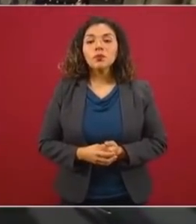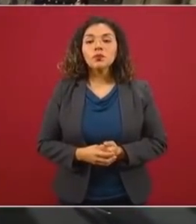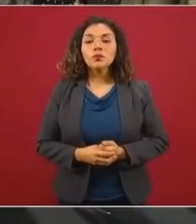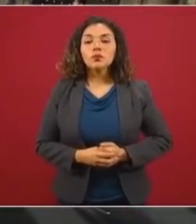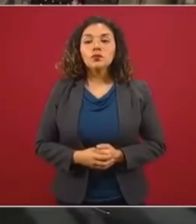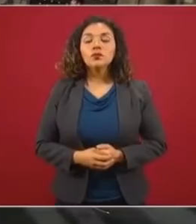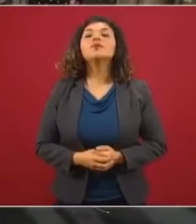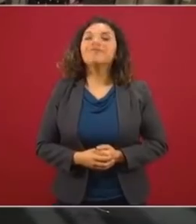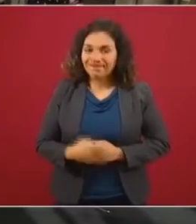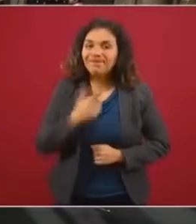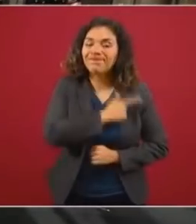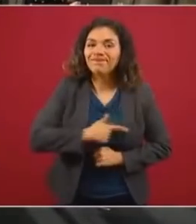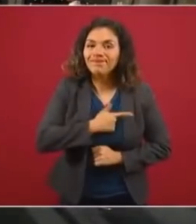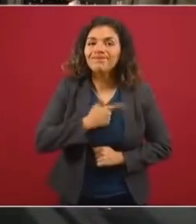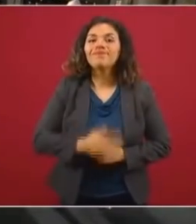Con gusto.